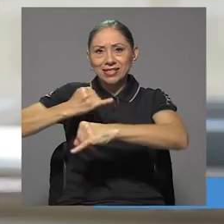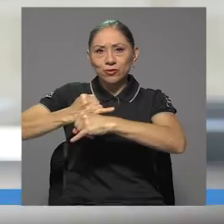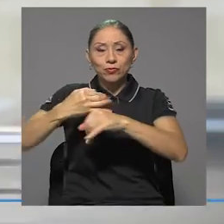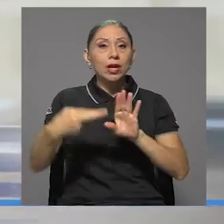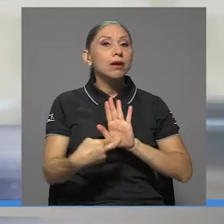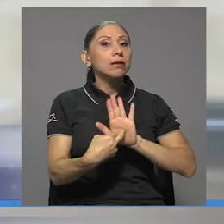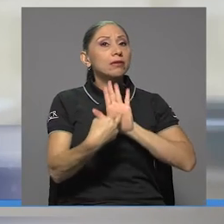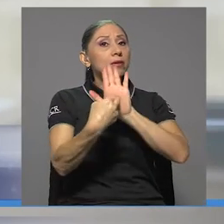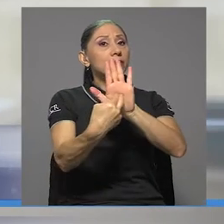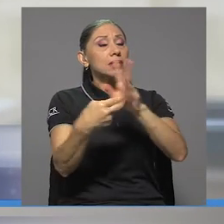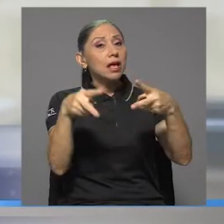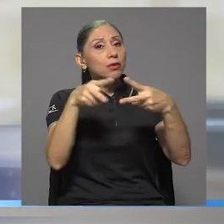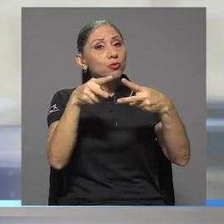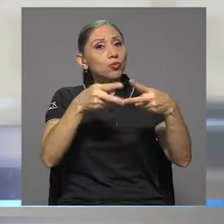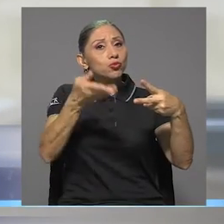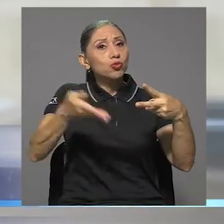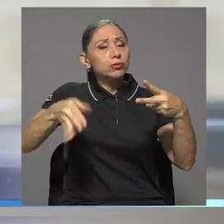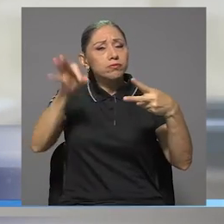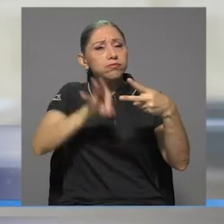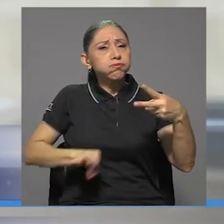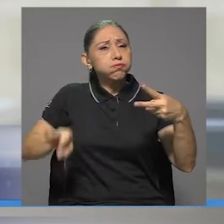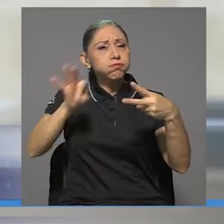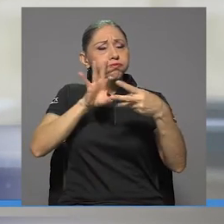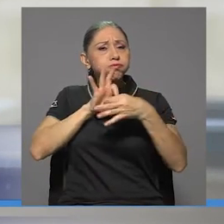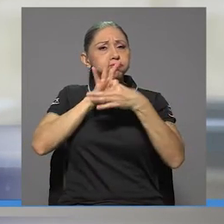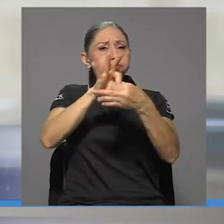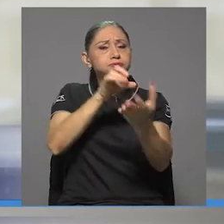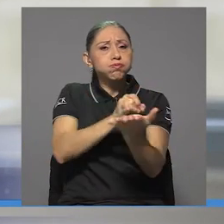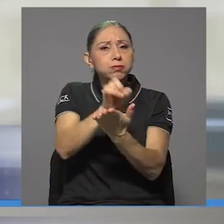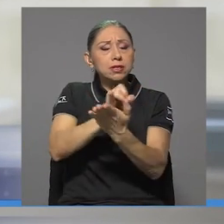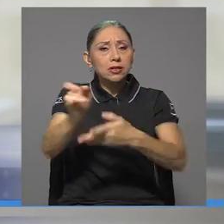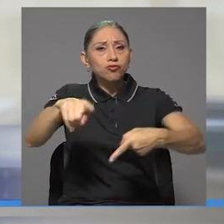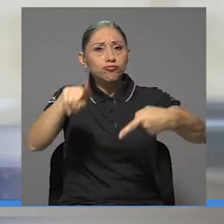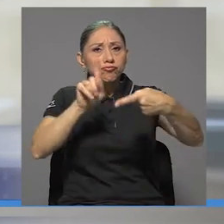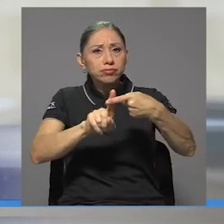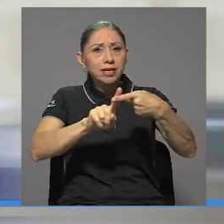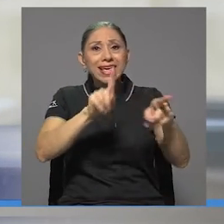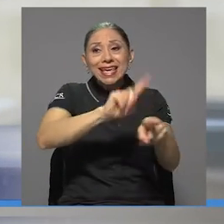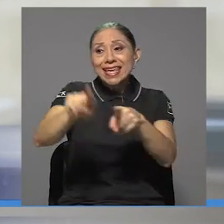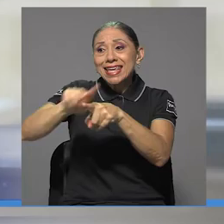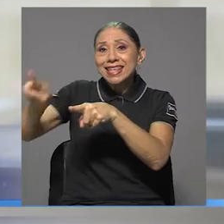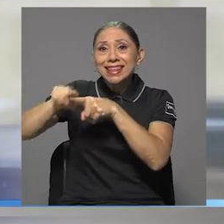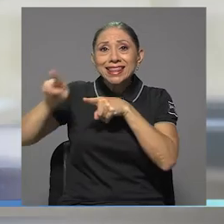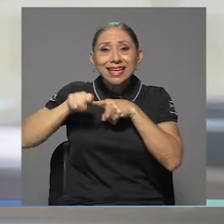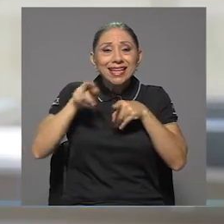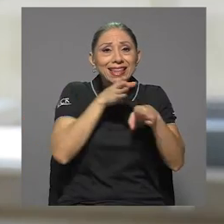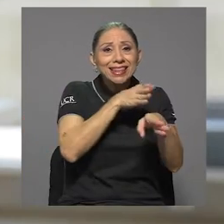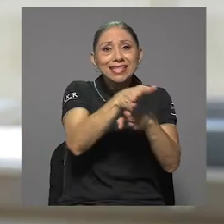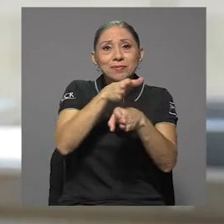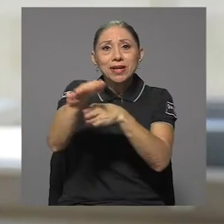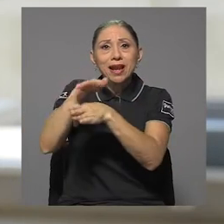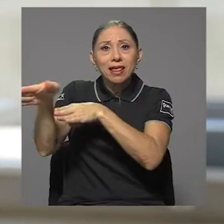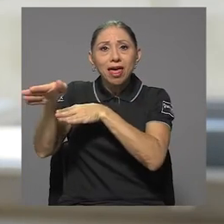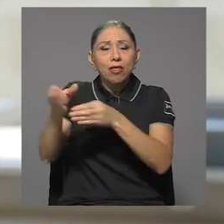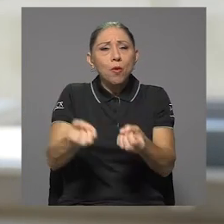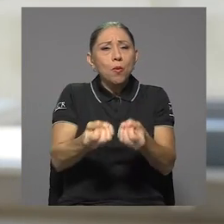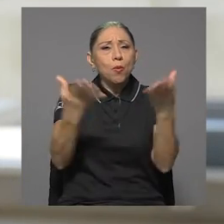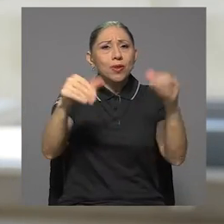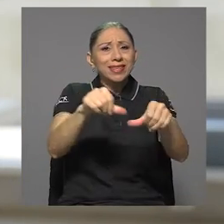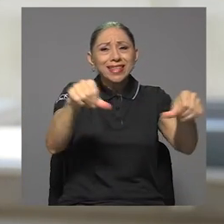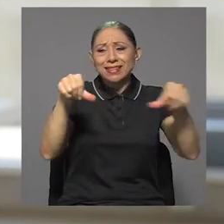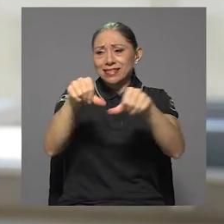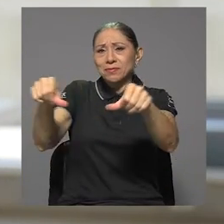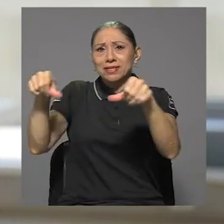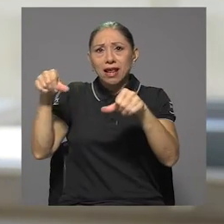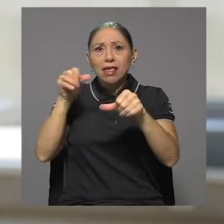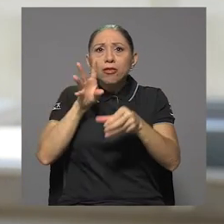representa dos de las cosas más importantes asociadas a investigación. Número uno, la interdisciplinaridad y multidisciplinaridad que debe